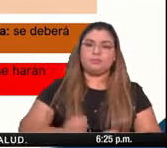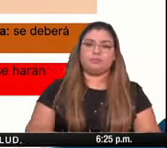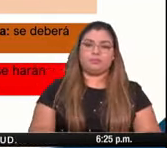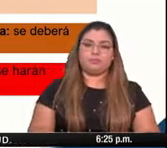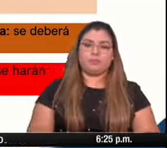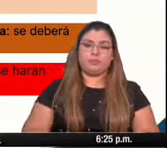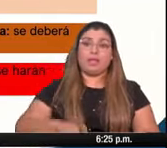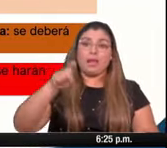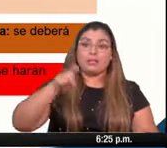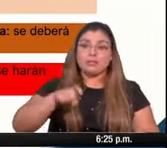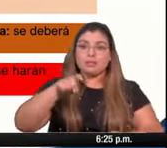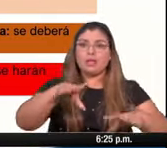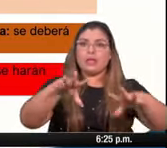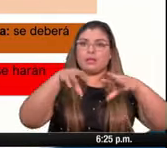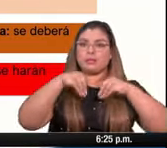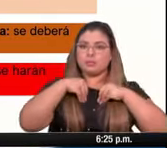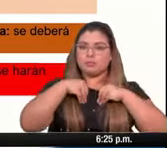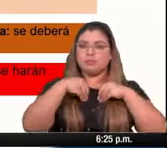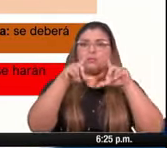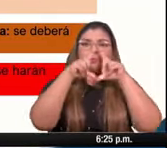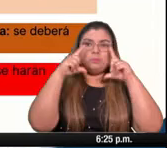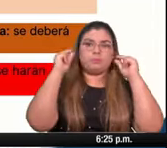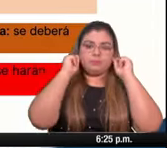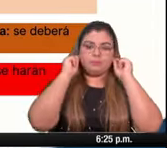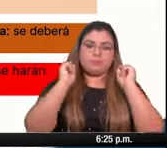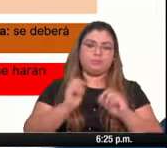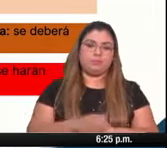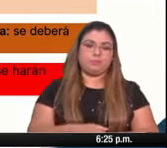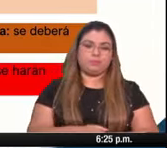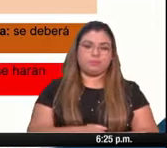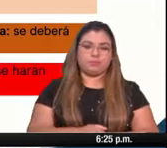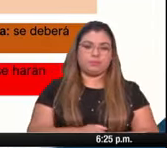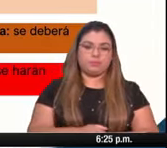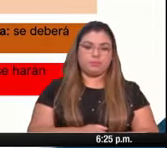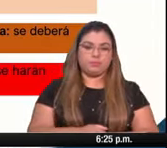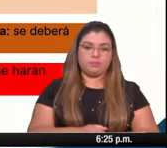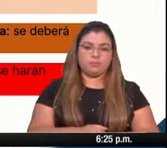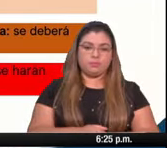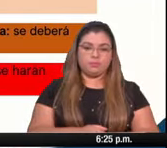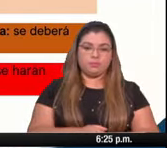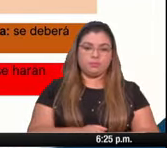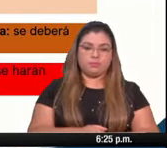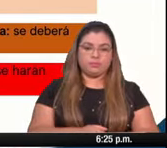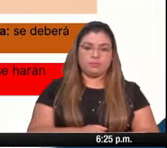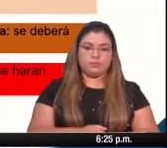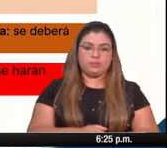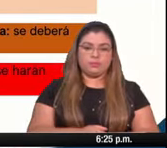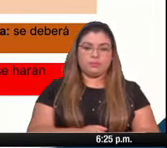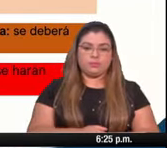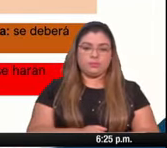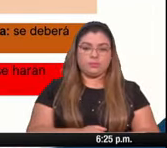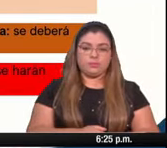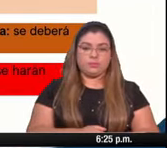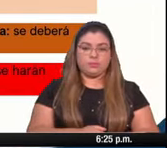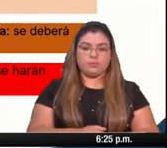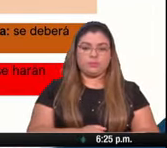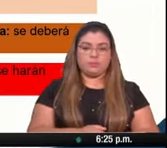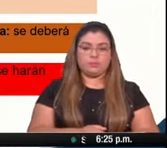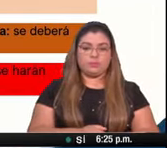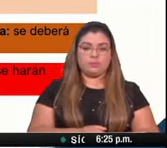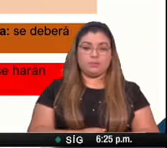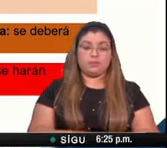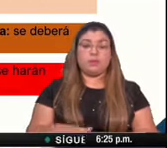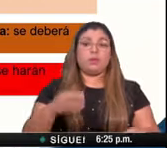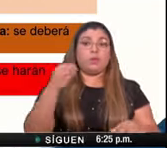necesidad de acogerla y ponerla en práctica ante el desborde de tres de los cuatro indicadores para la apertura